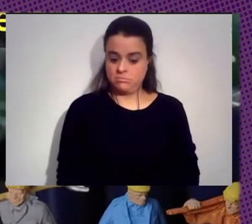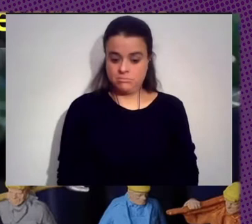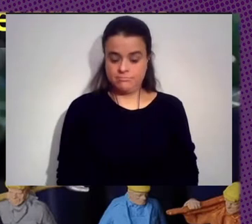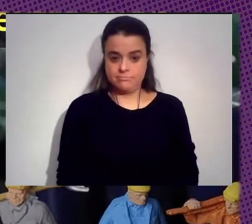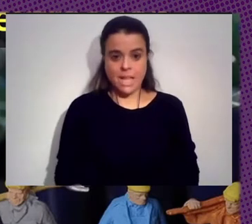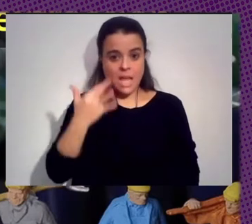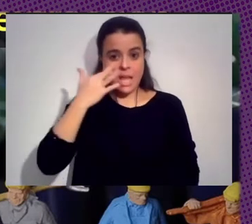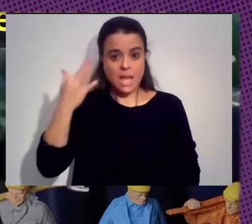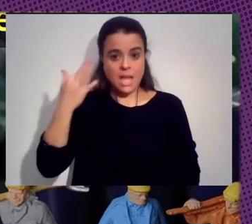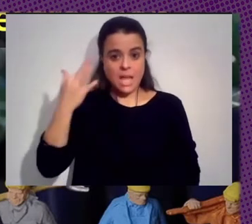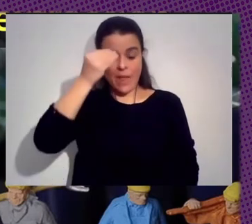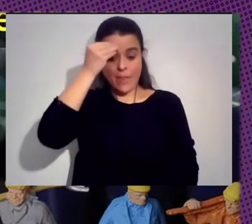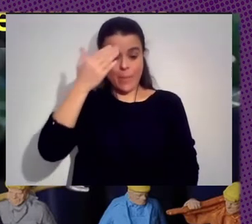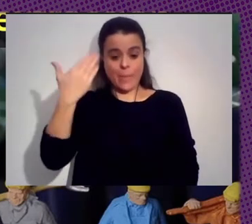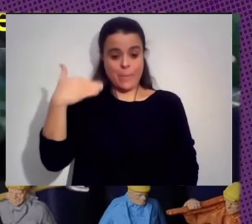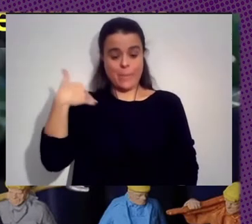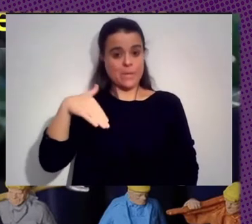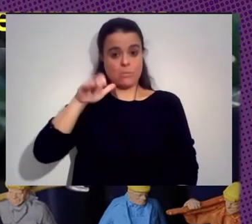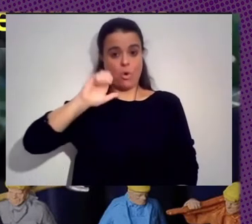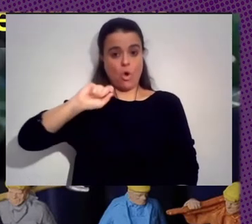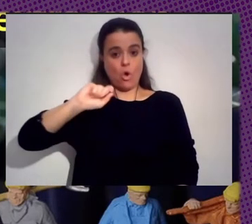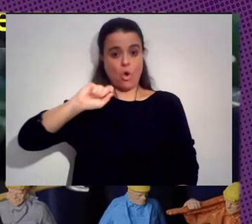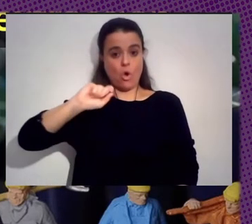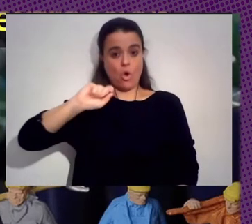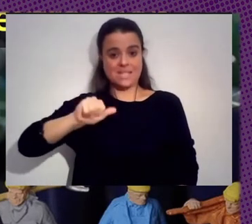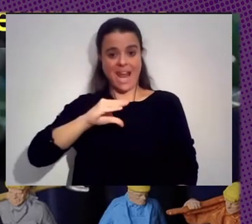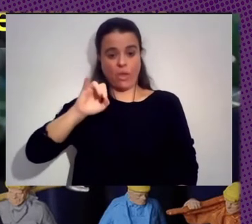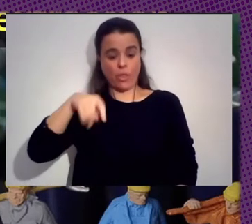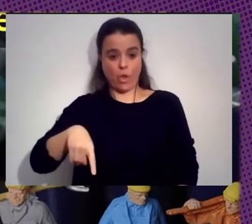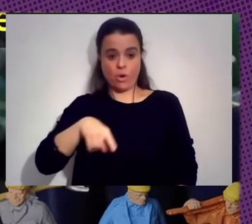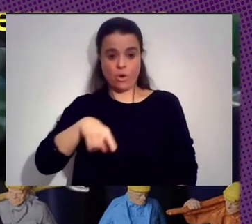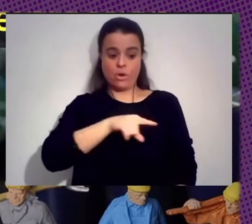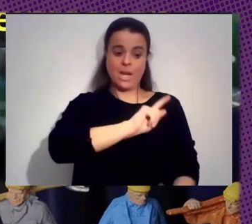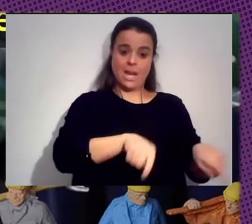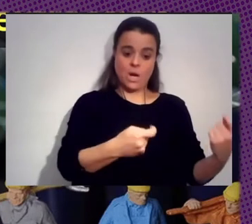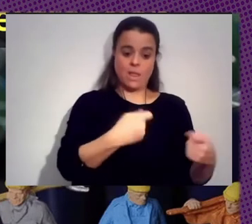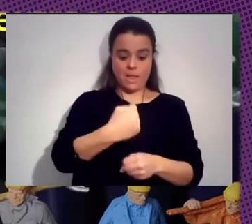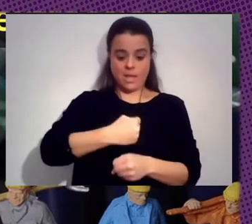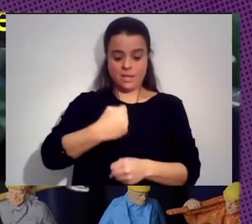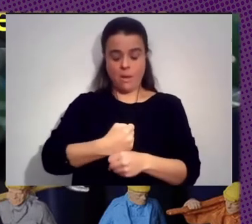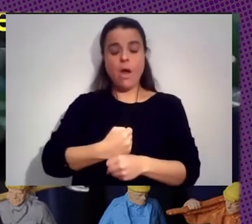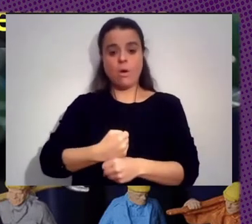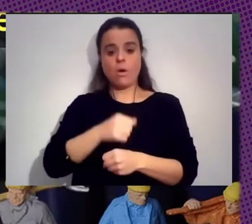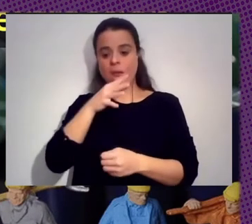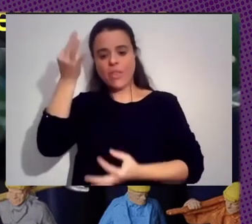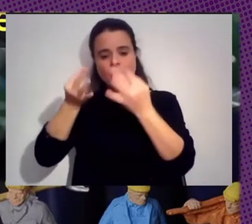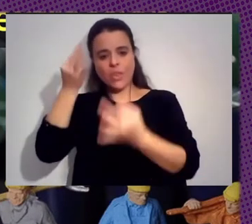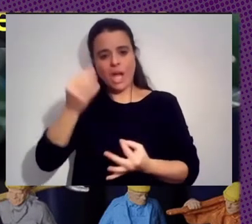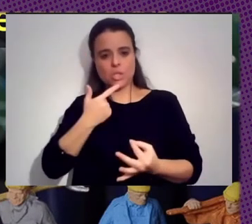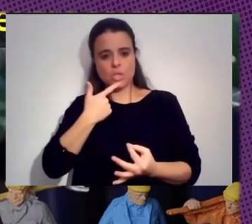Que Vimos Con La Naturaleza Y Con El Trabajo Los Datos Se Dice Que Son Abundantes Sin